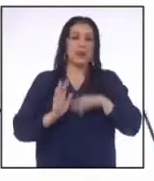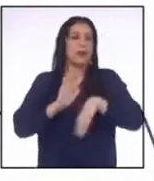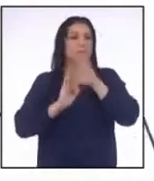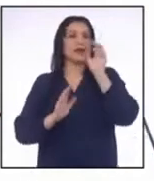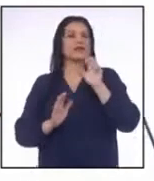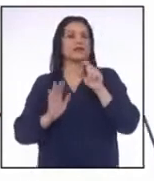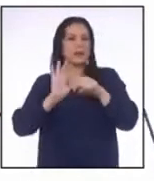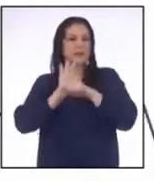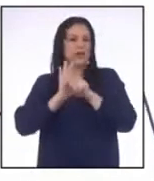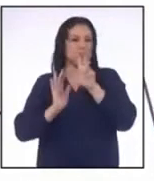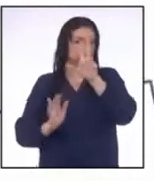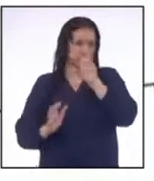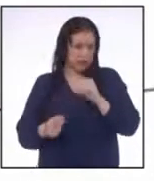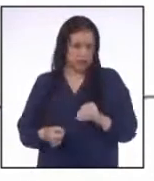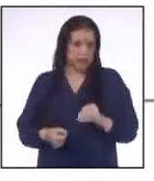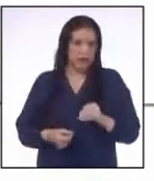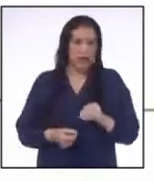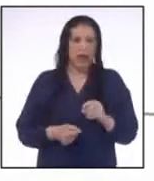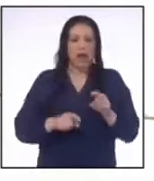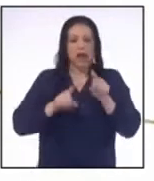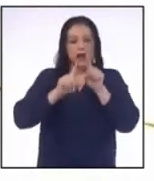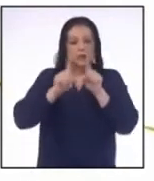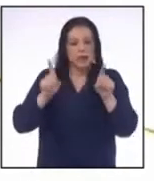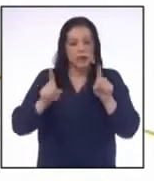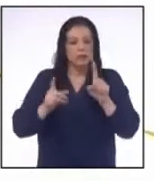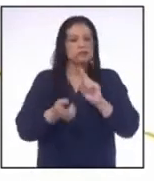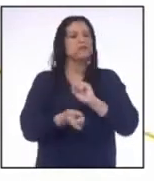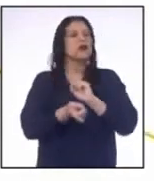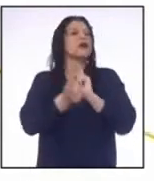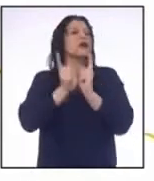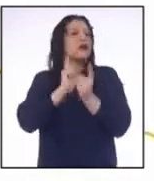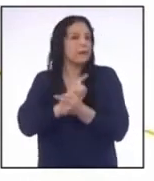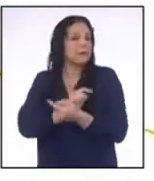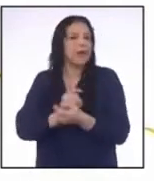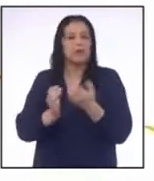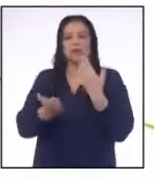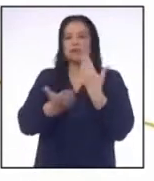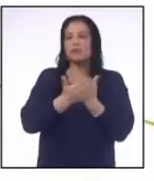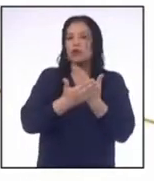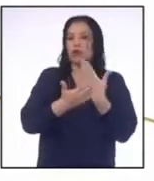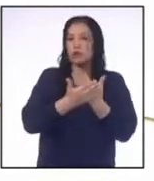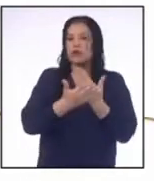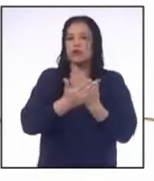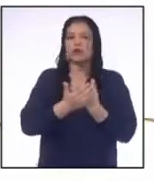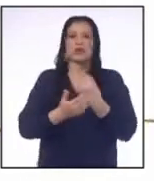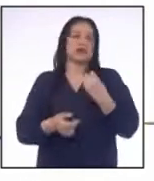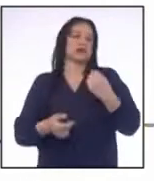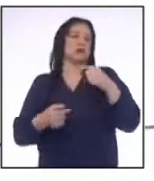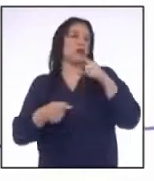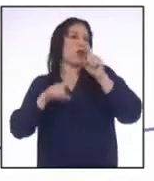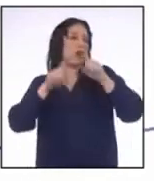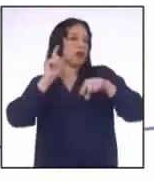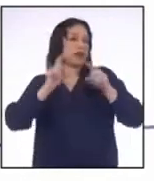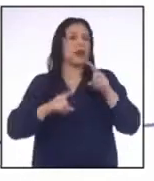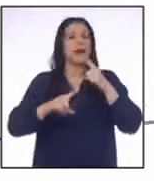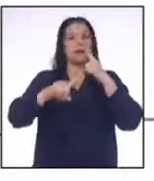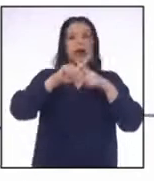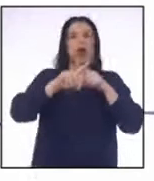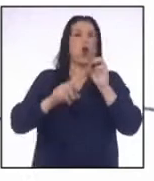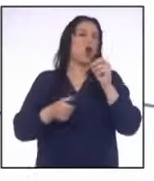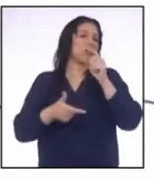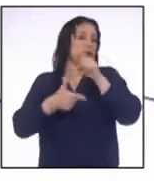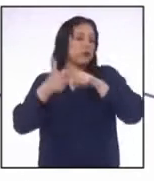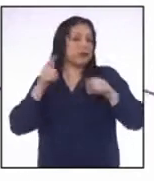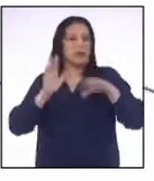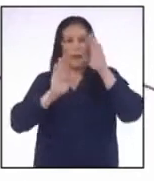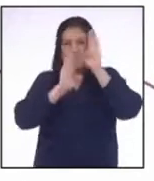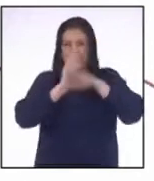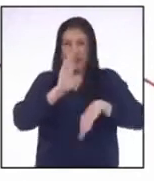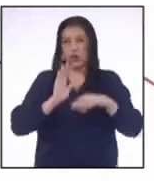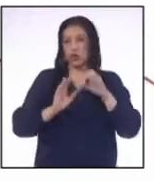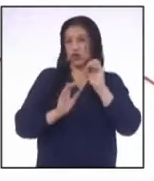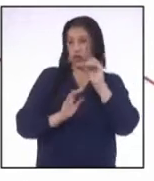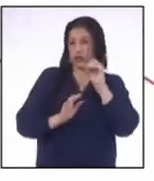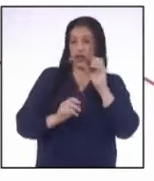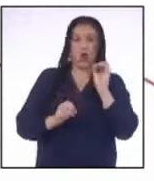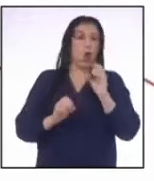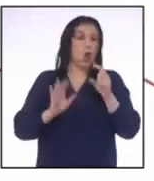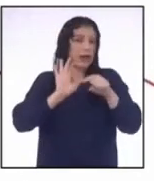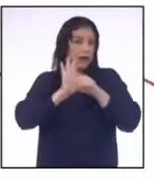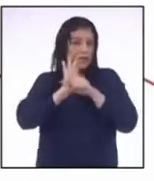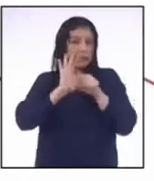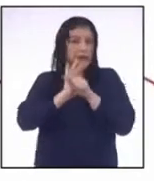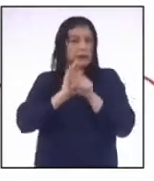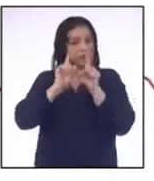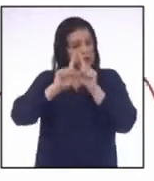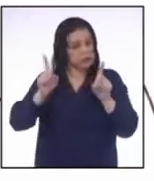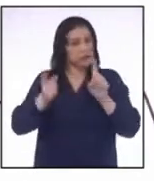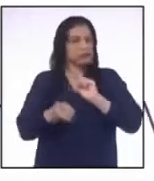El sentido de la desigualdad Ha variado Quedando demostrado que Si multiplicamos o dividimos Por un valor menor a 0 o negativo La